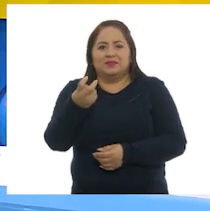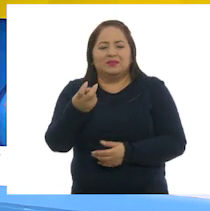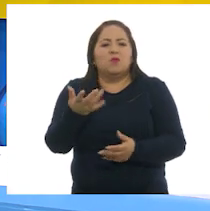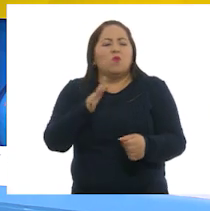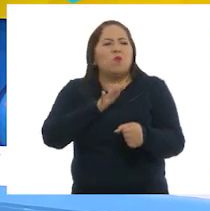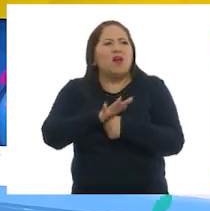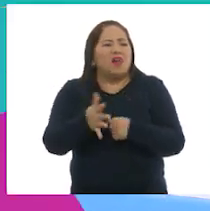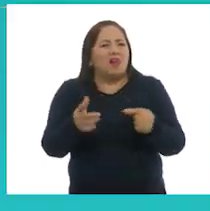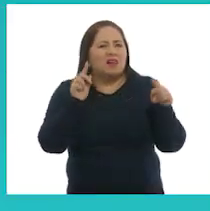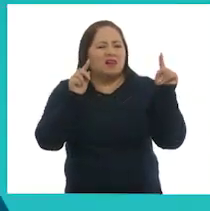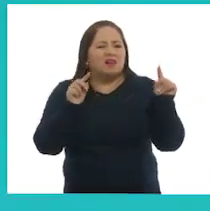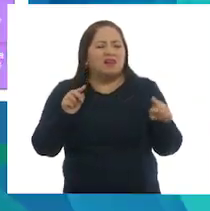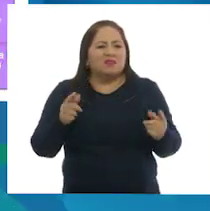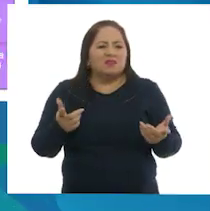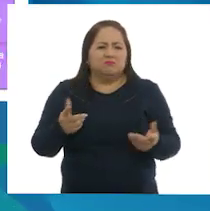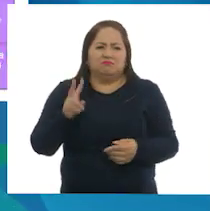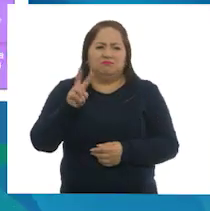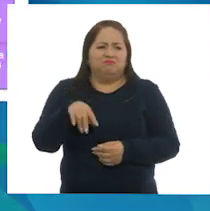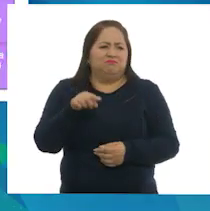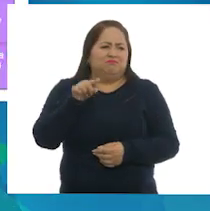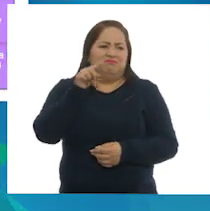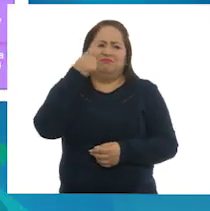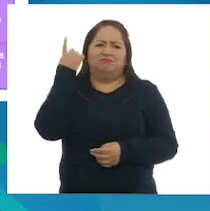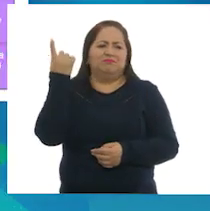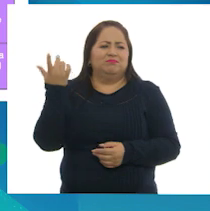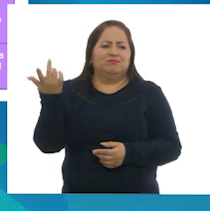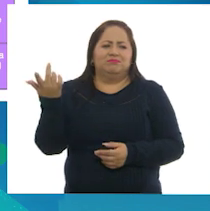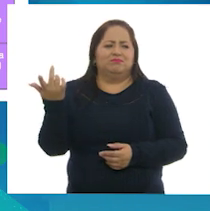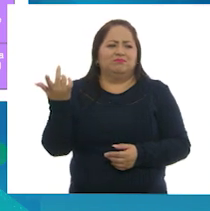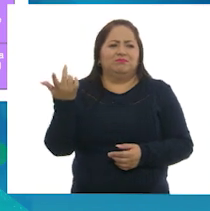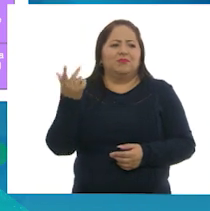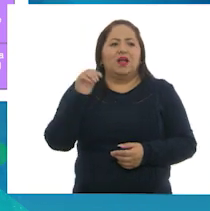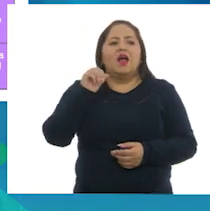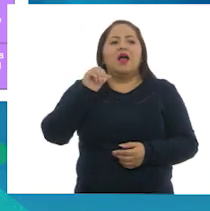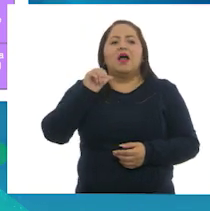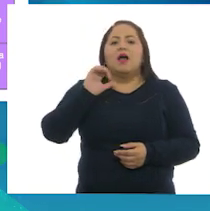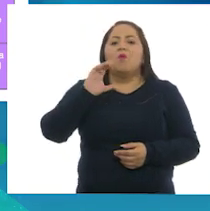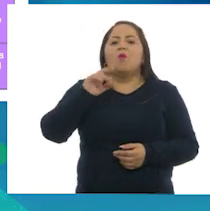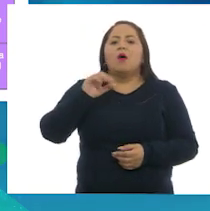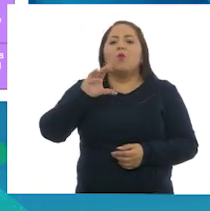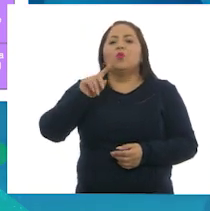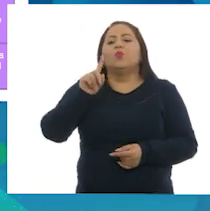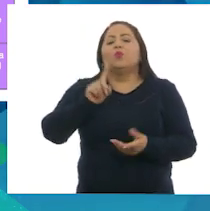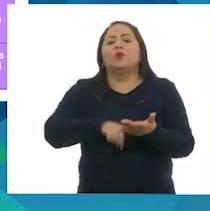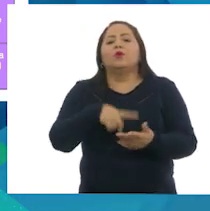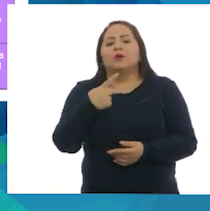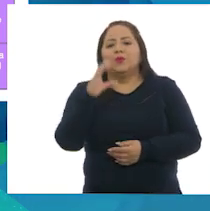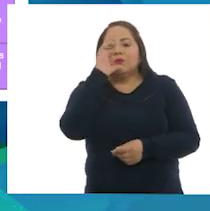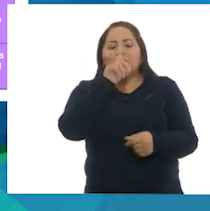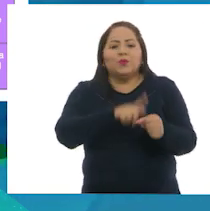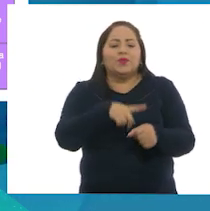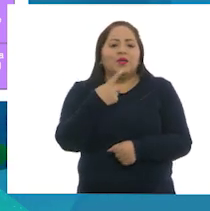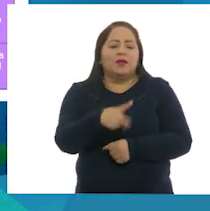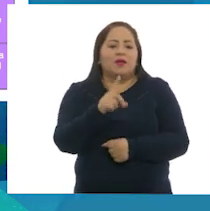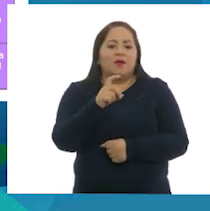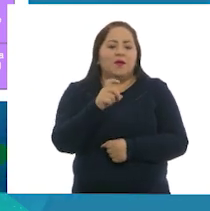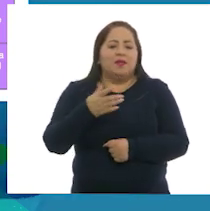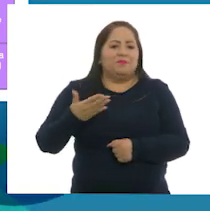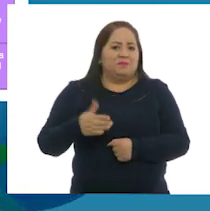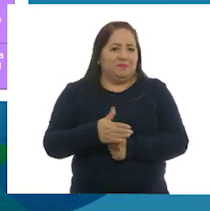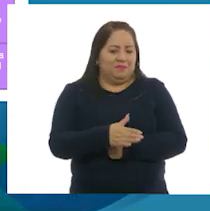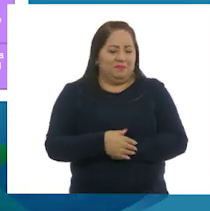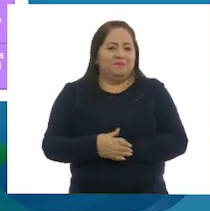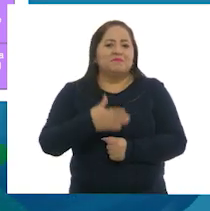¿Qué crees que sea, Larisa? Está muy fácil, maestra. Esa es la acuacultura. Excelente. Exacto.